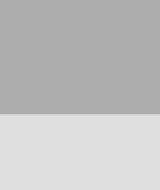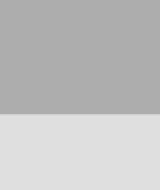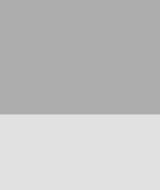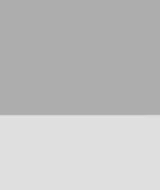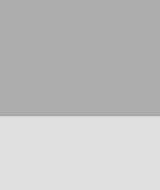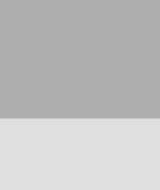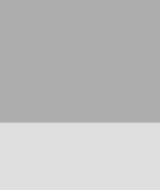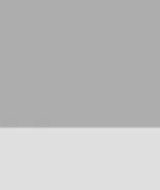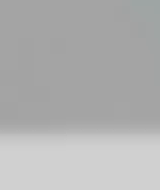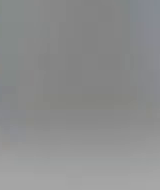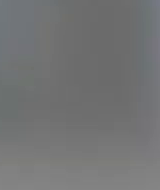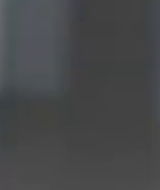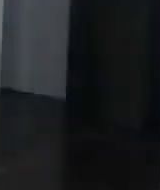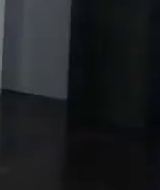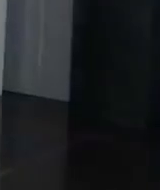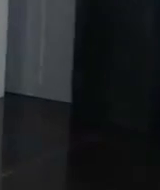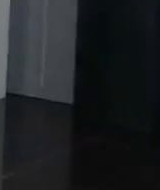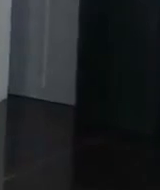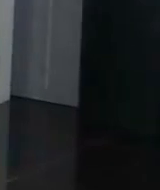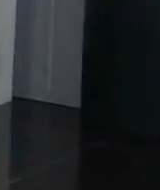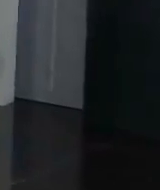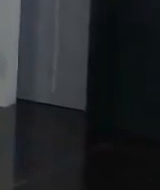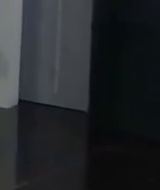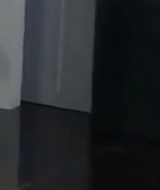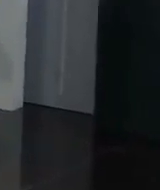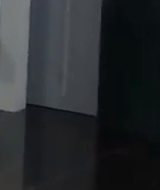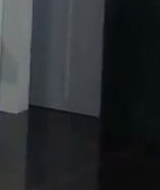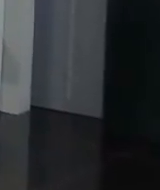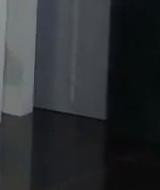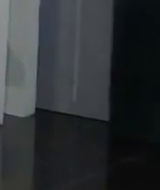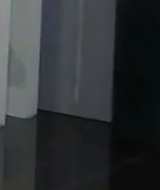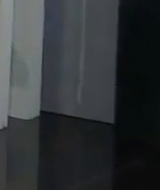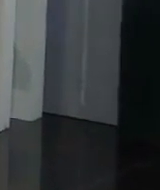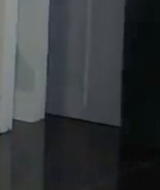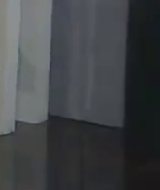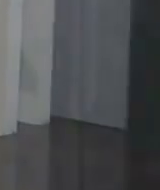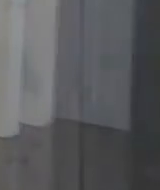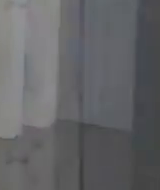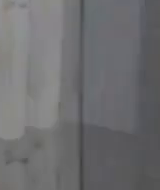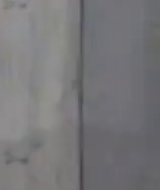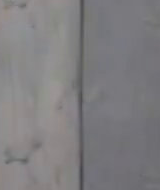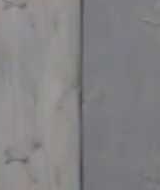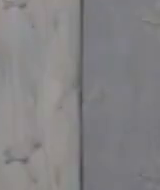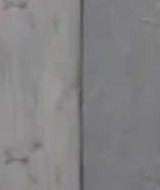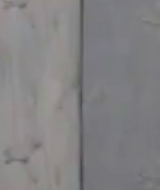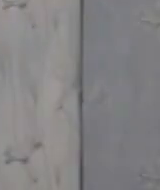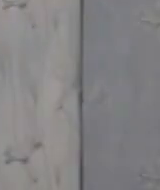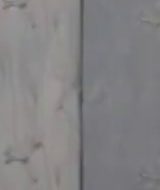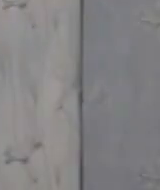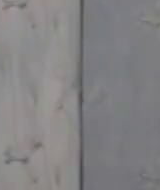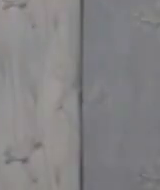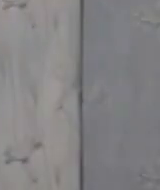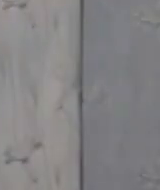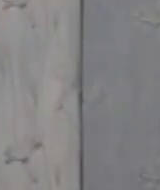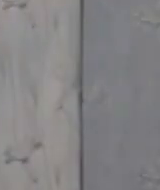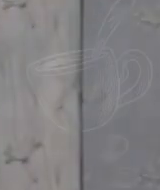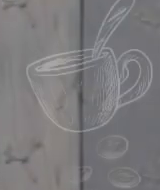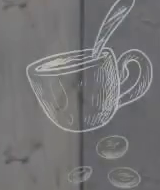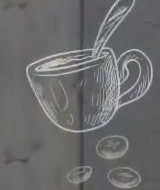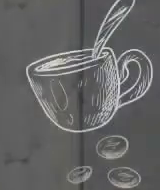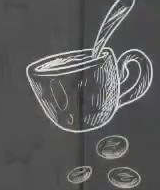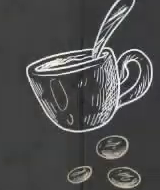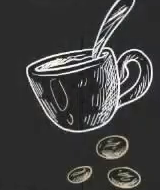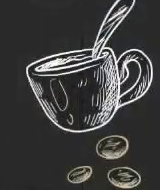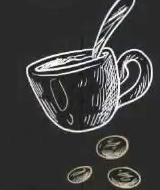¿Ha sido usted víctima de algún delito cibernético? Entonces, acompáñenos al cafecito este sábado. Estará con nosotros